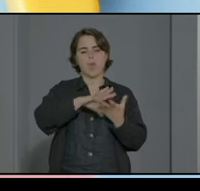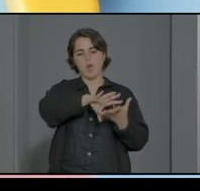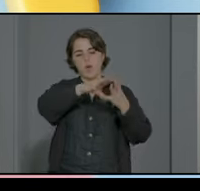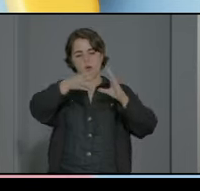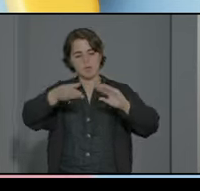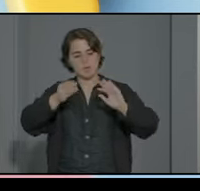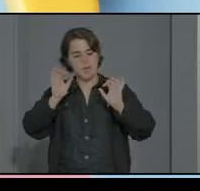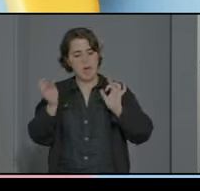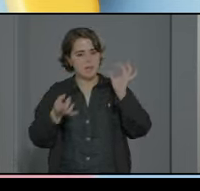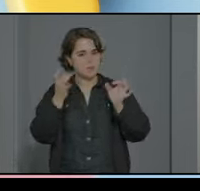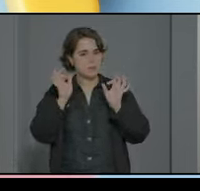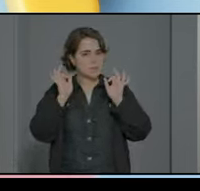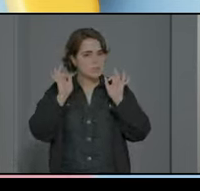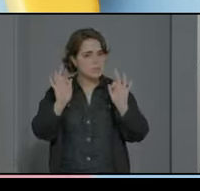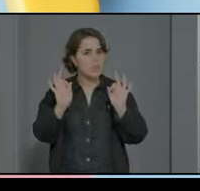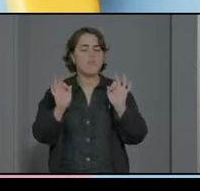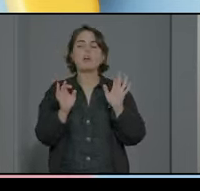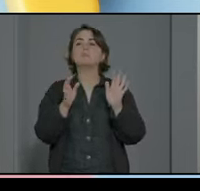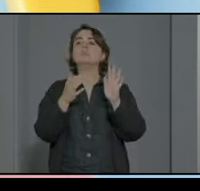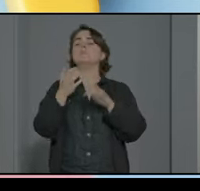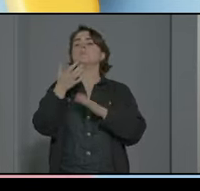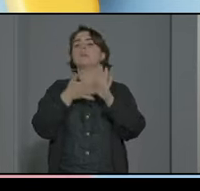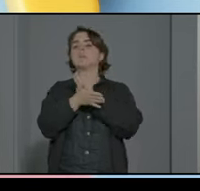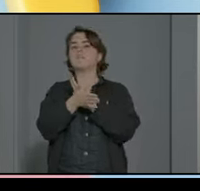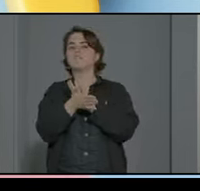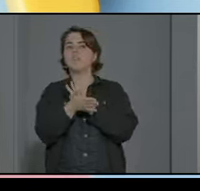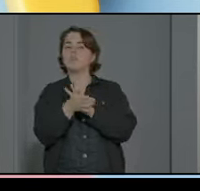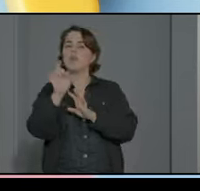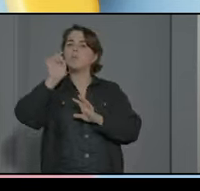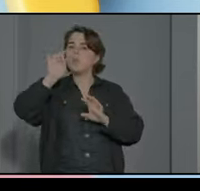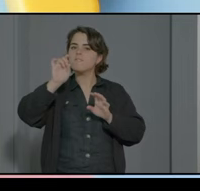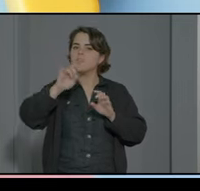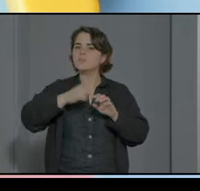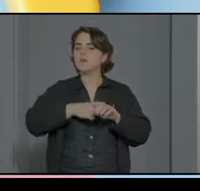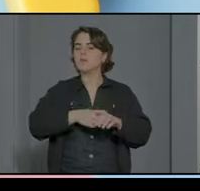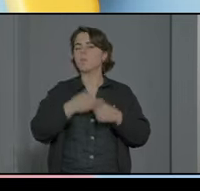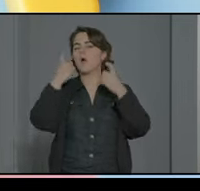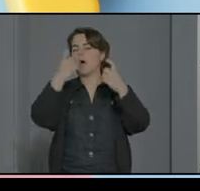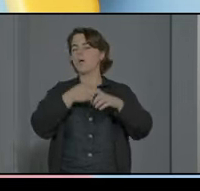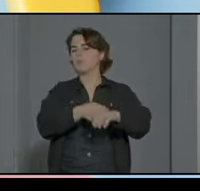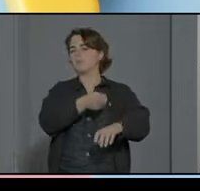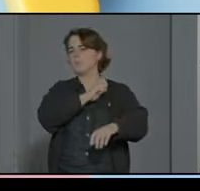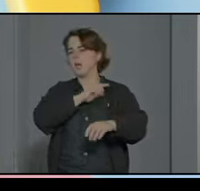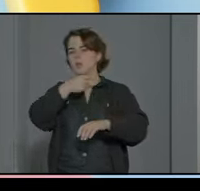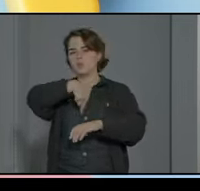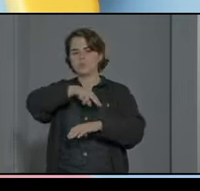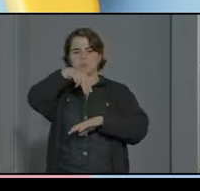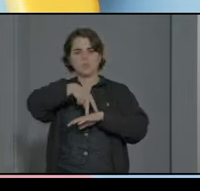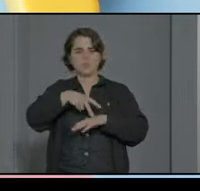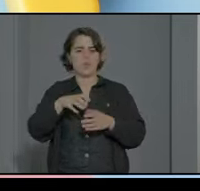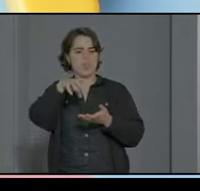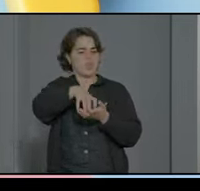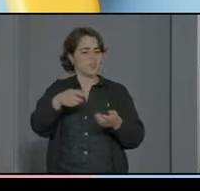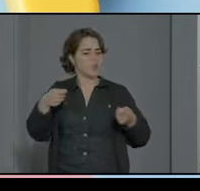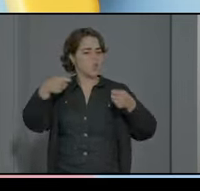concreta no va a suponer un esfuerzo para el profesor tutor nuestra presencia en el aula nosotros somos centro concertado